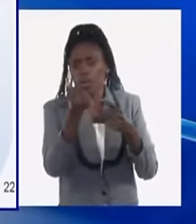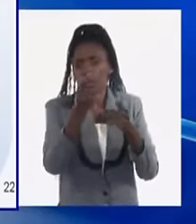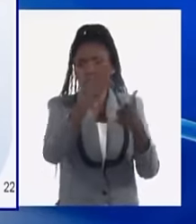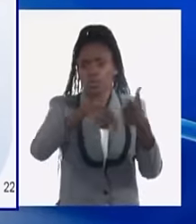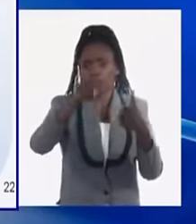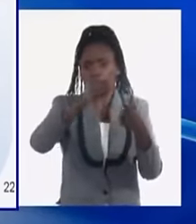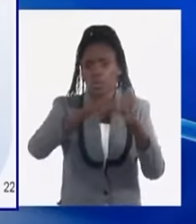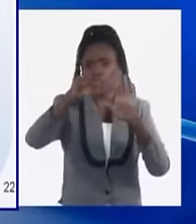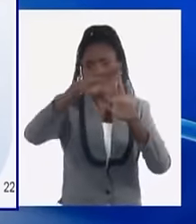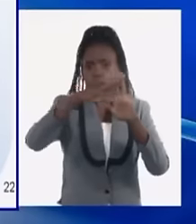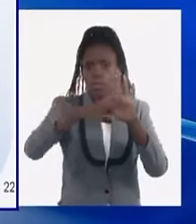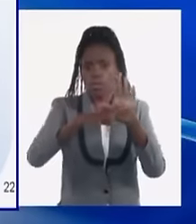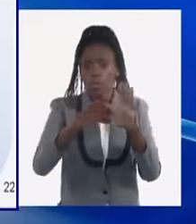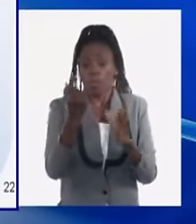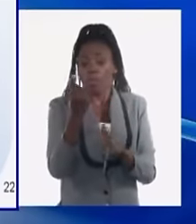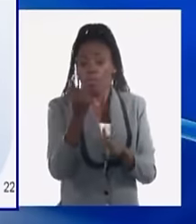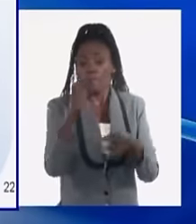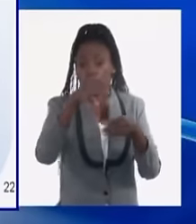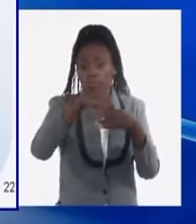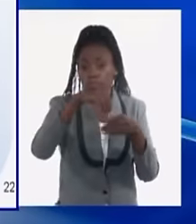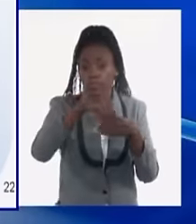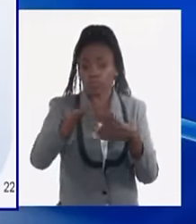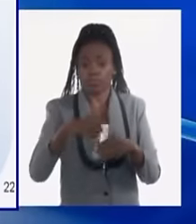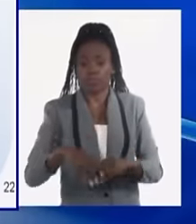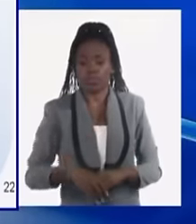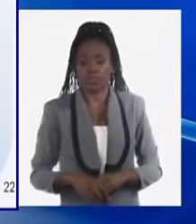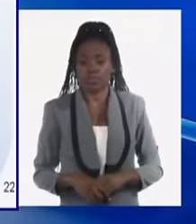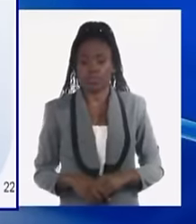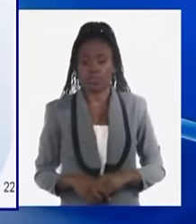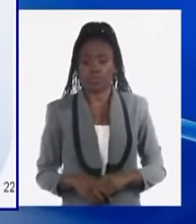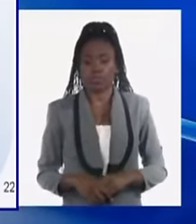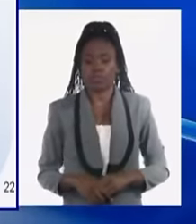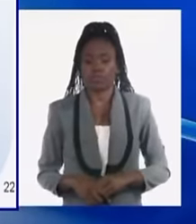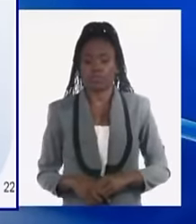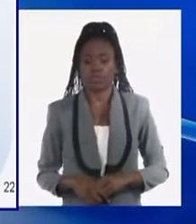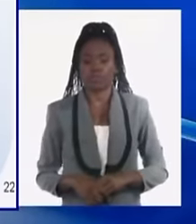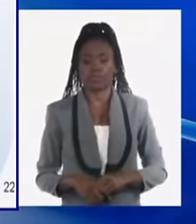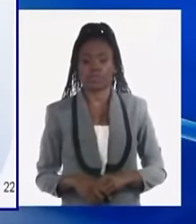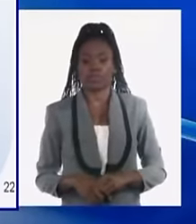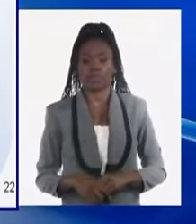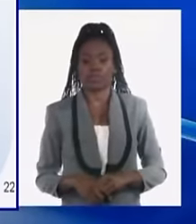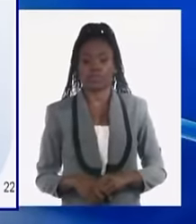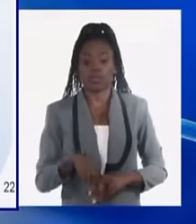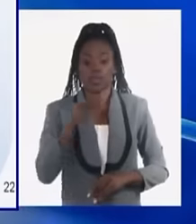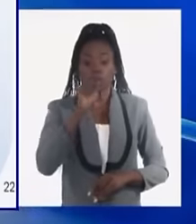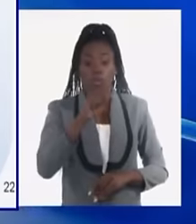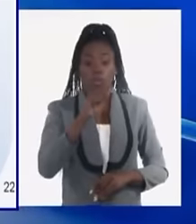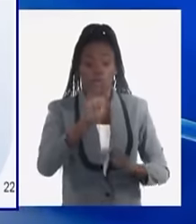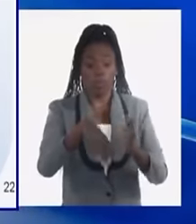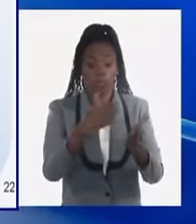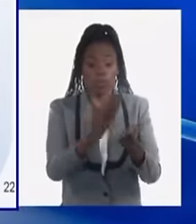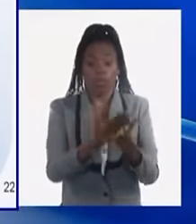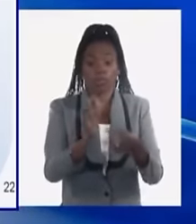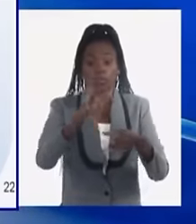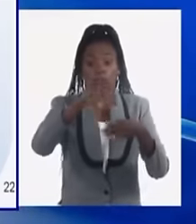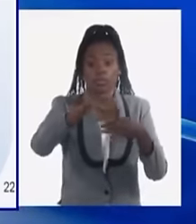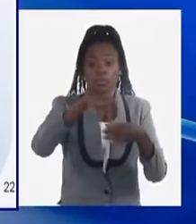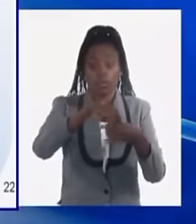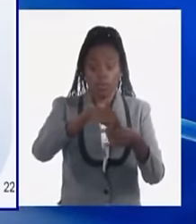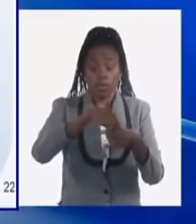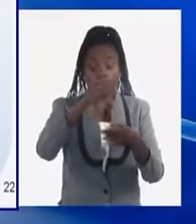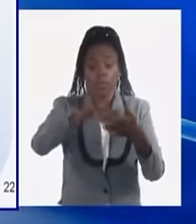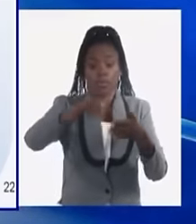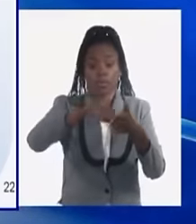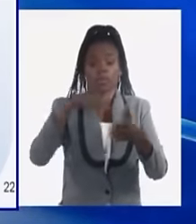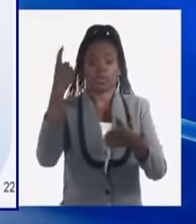programación monetaria. Su implementación integral y coordinada forma parte del Plan